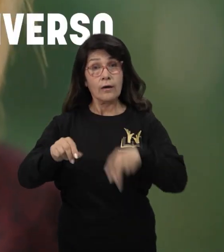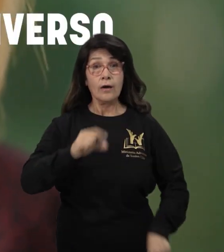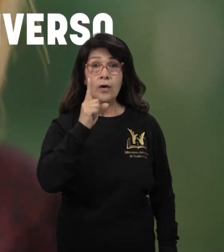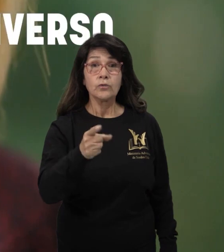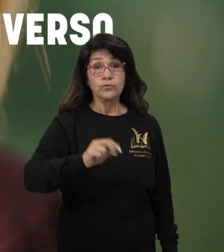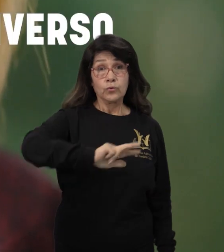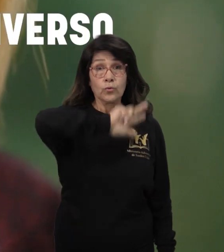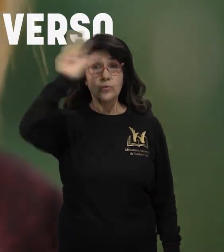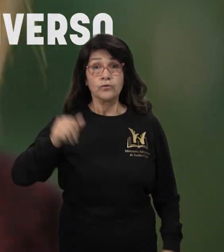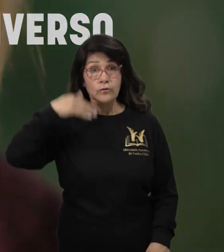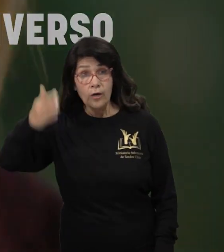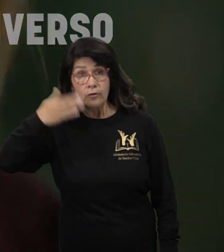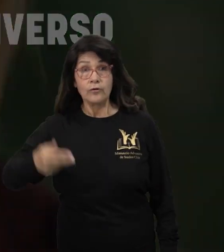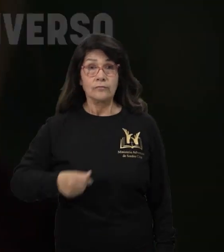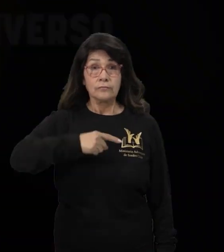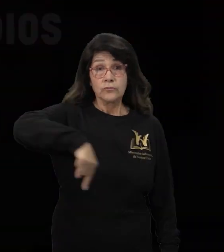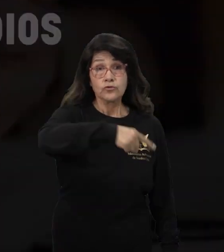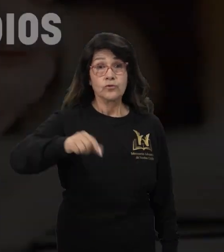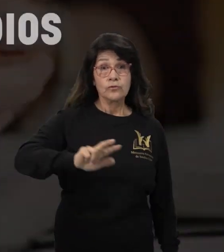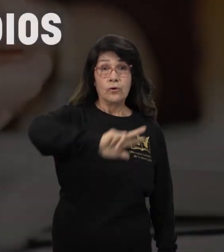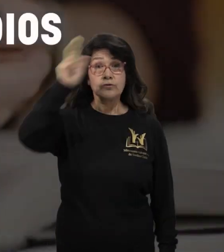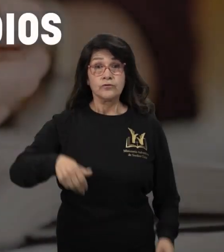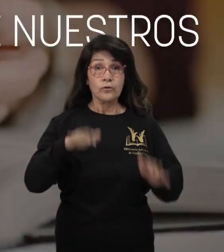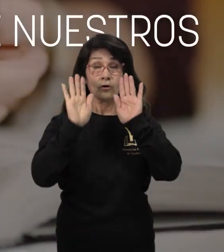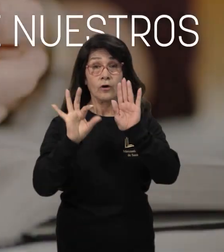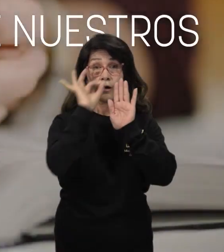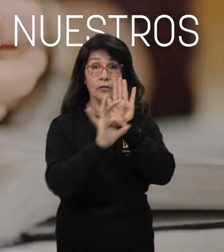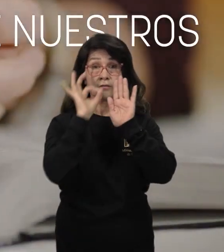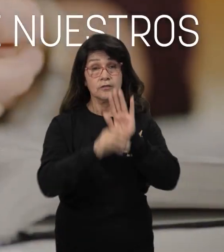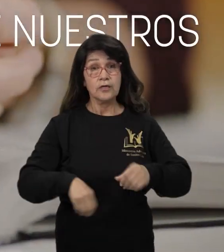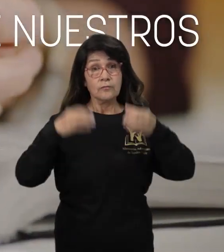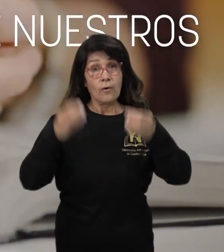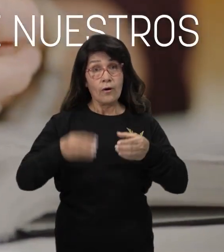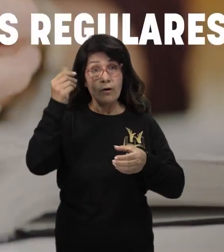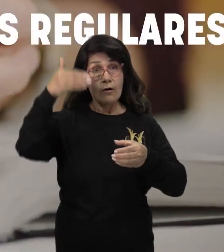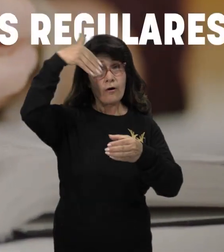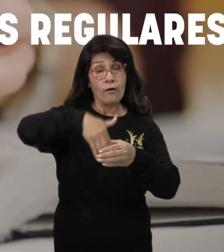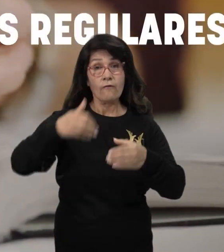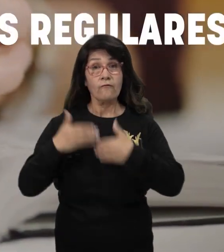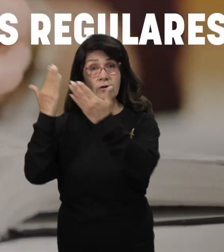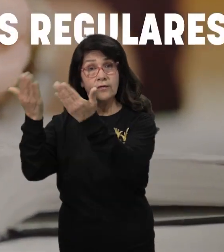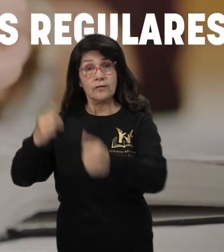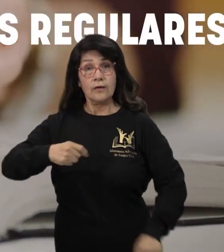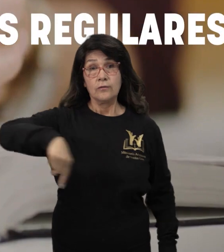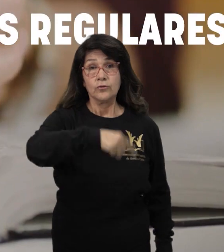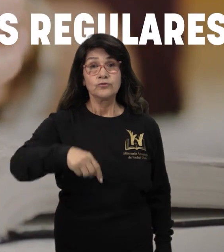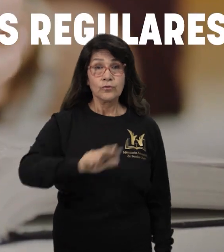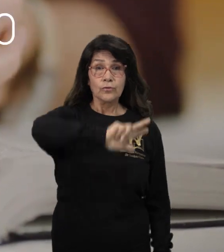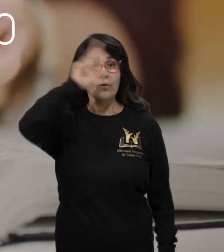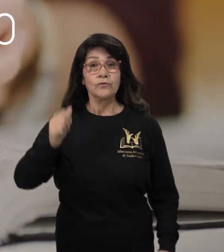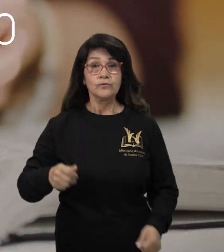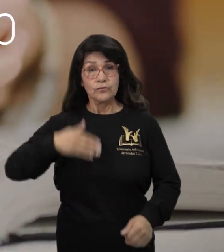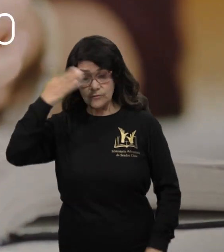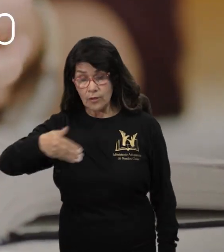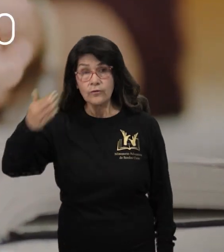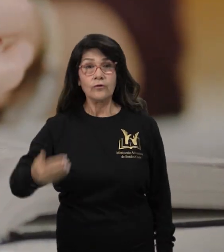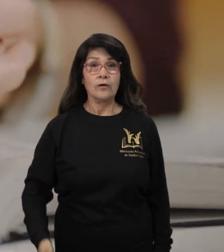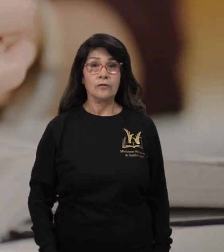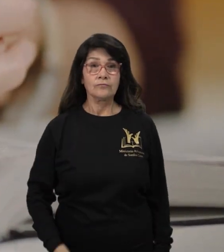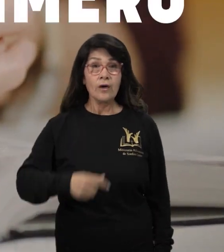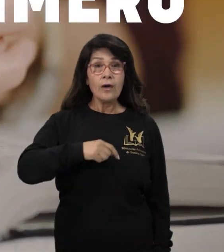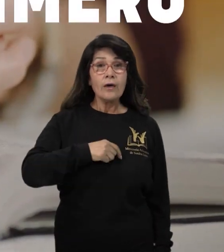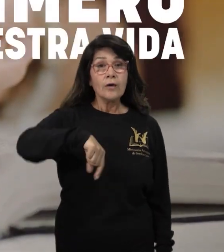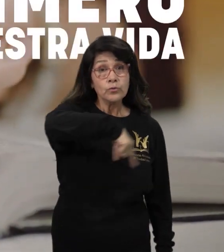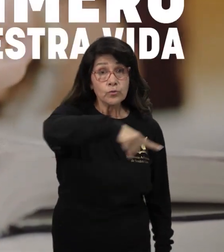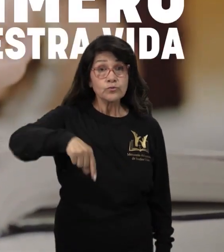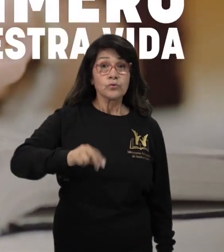gran iniciador del universo. Al adorar a Dios con la devolución de nuestros diezmos y las ofrendas regulares, invitémoslo a